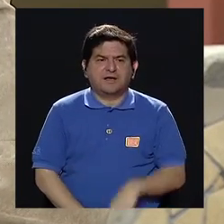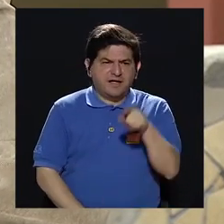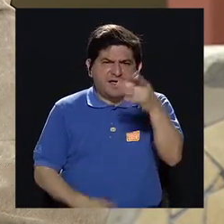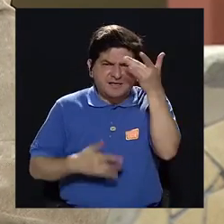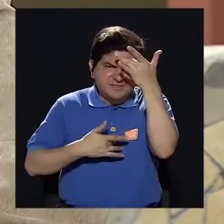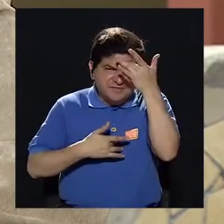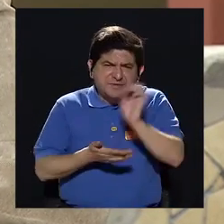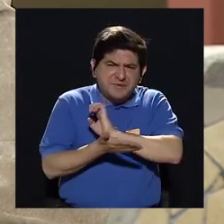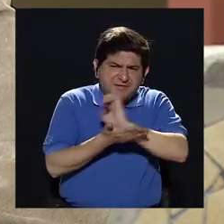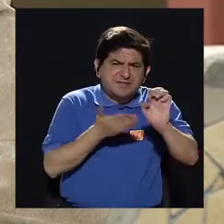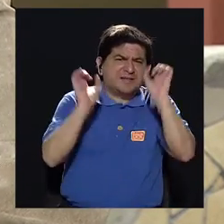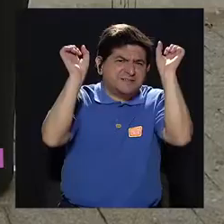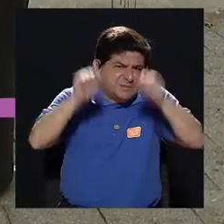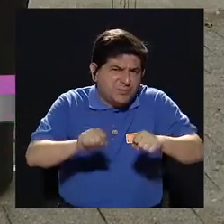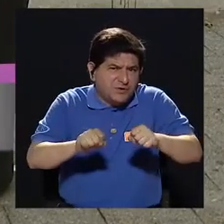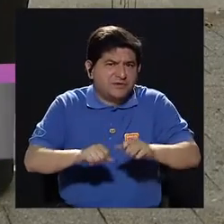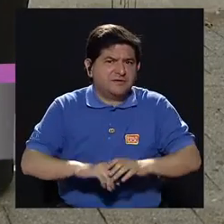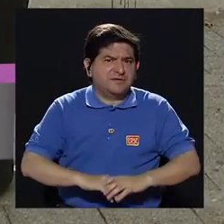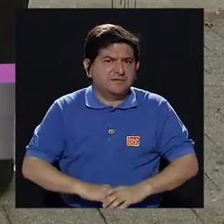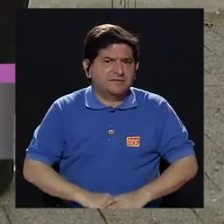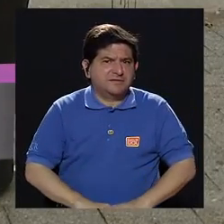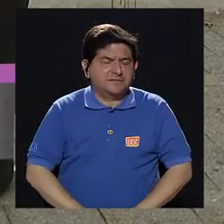prevenir estas enfermedades?